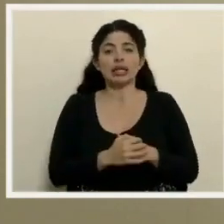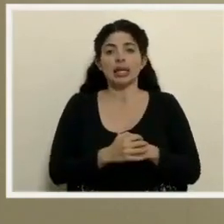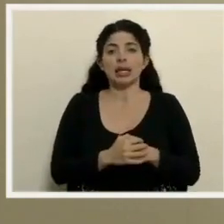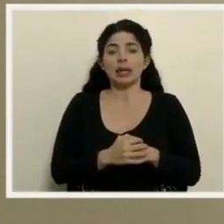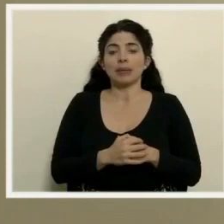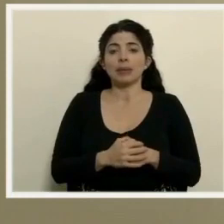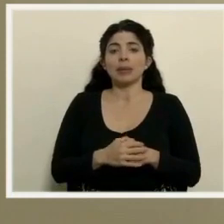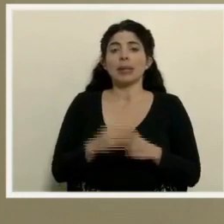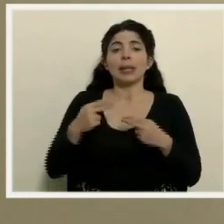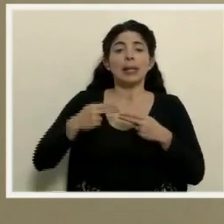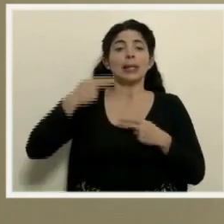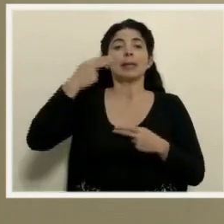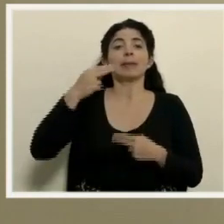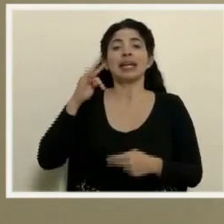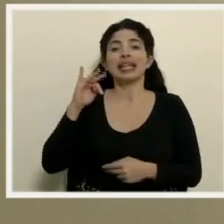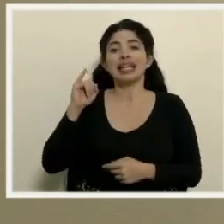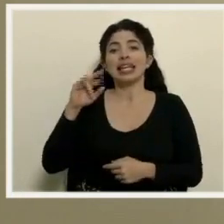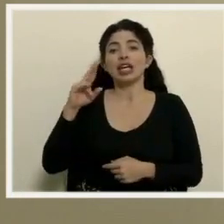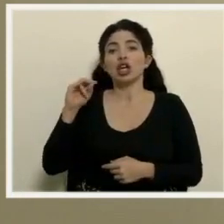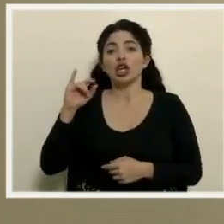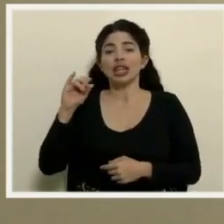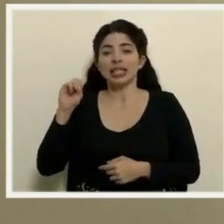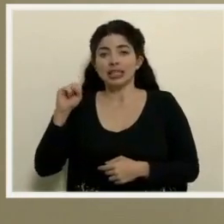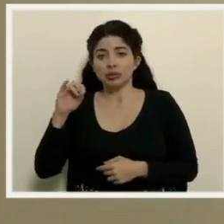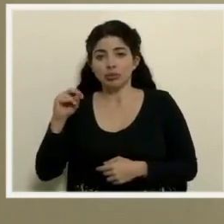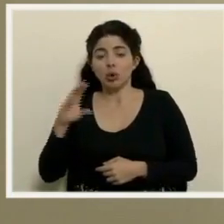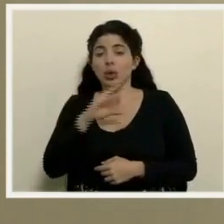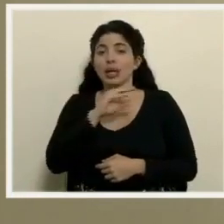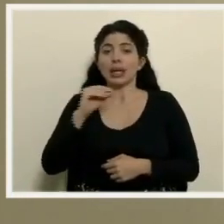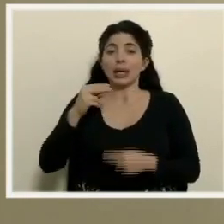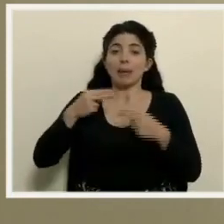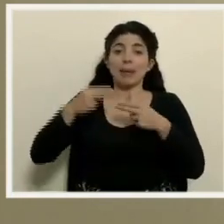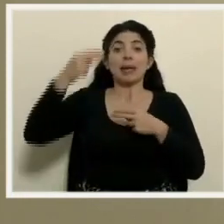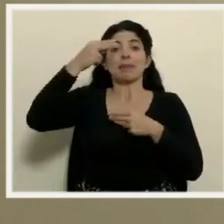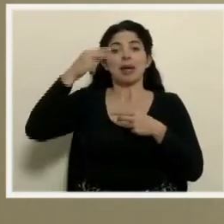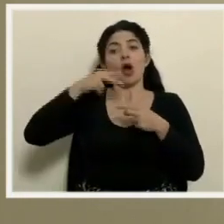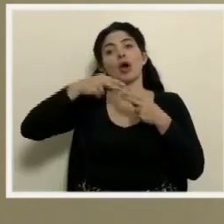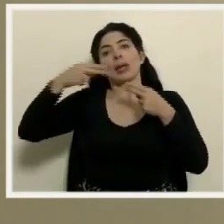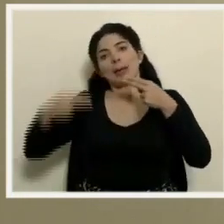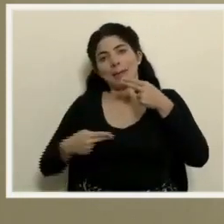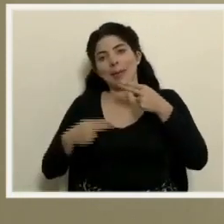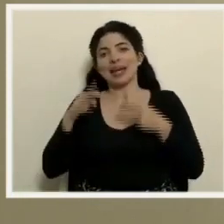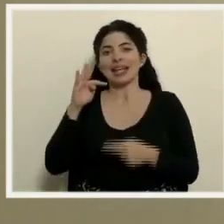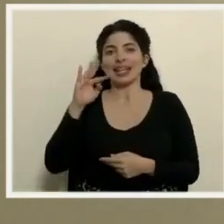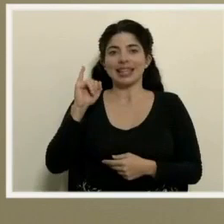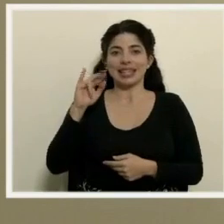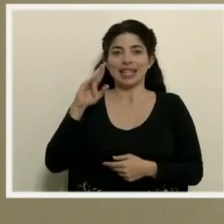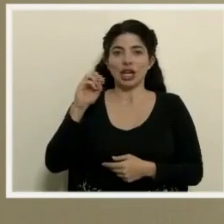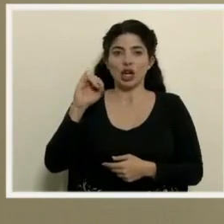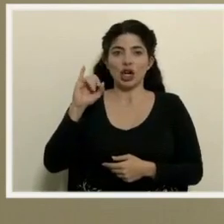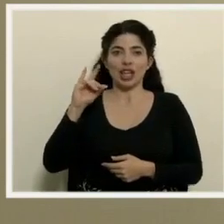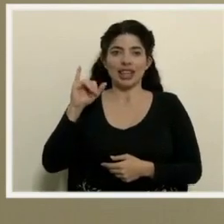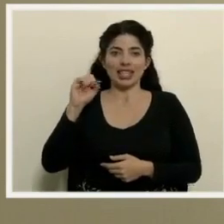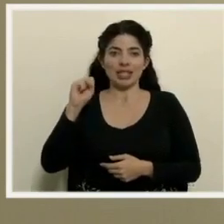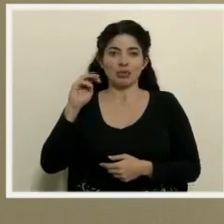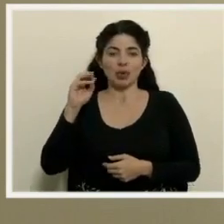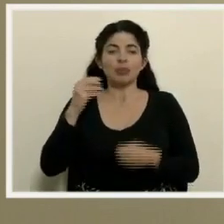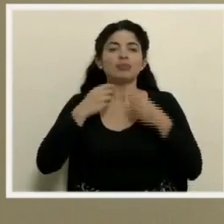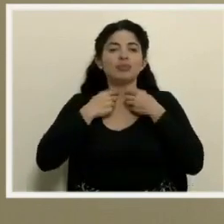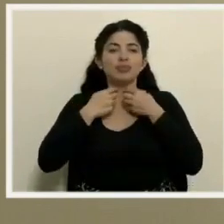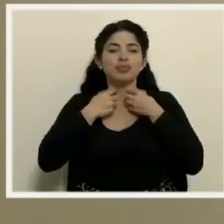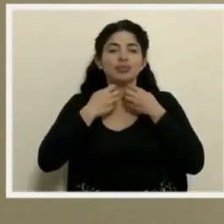hipertiroidismo, de hipotiroidismo también, tanto para arriba como para abajo, un aumento, una disminución en la función de la